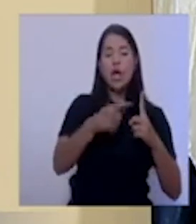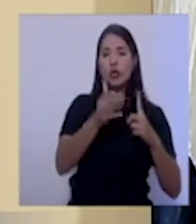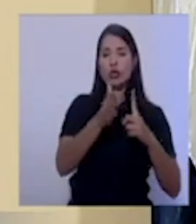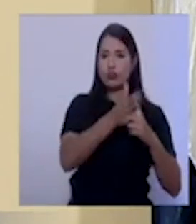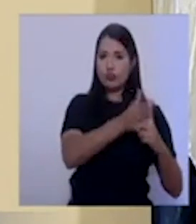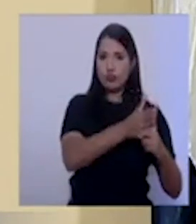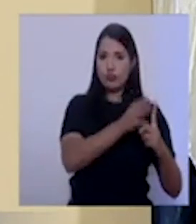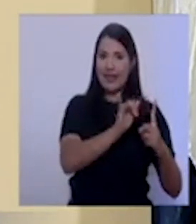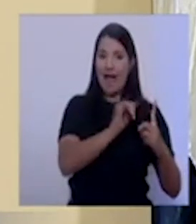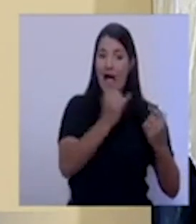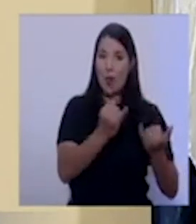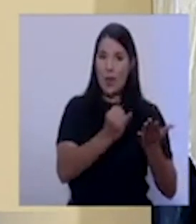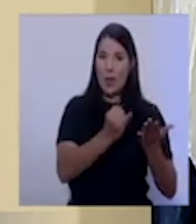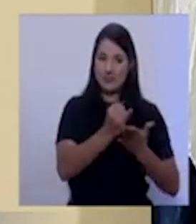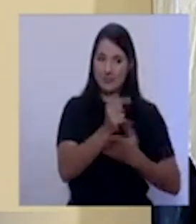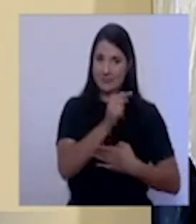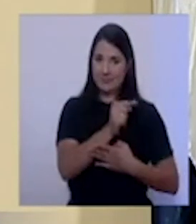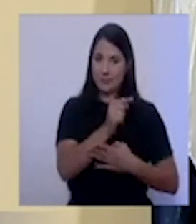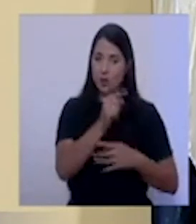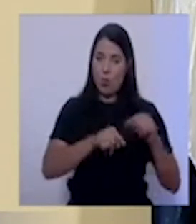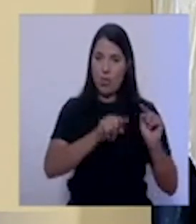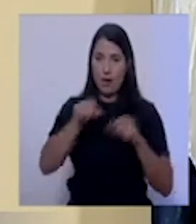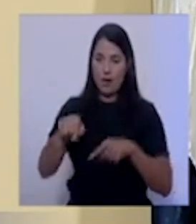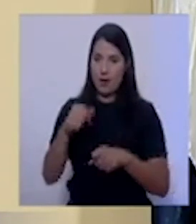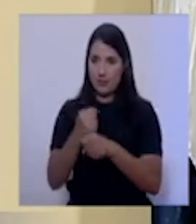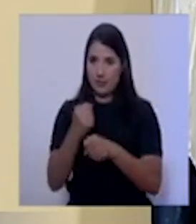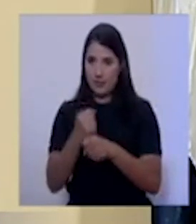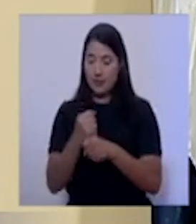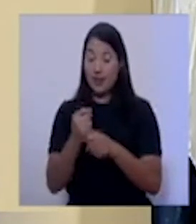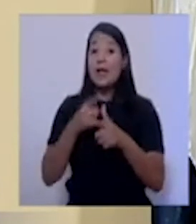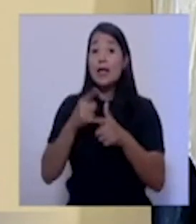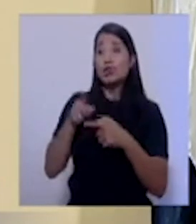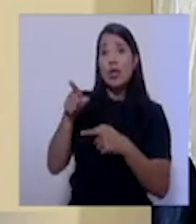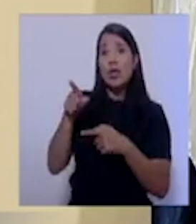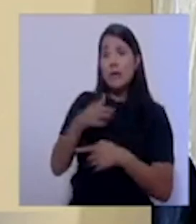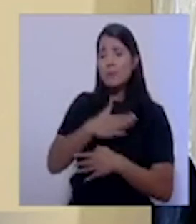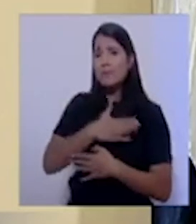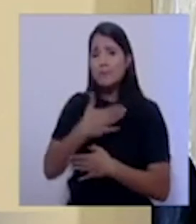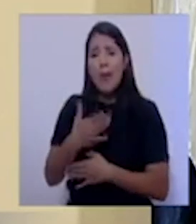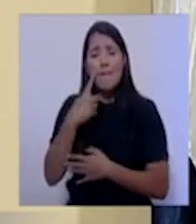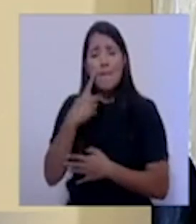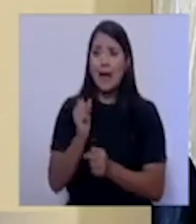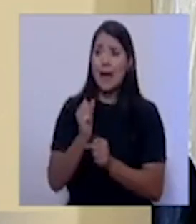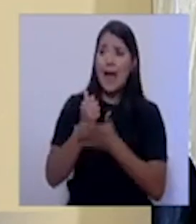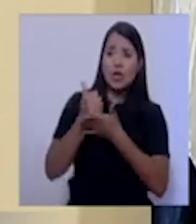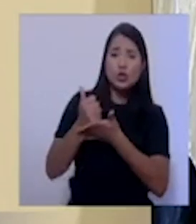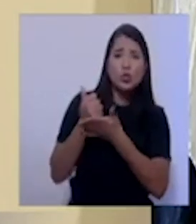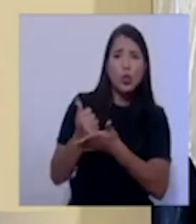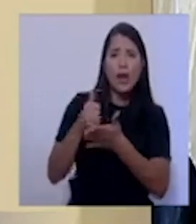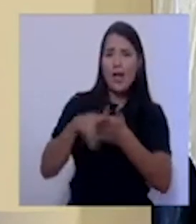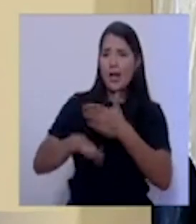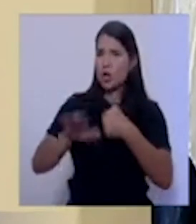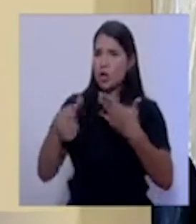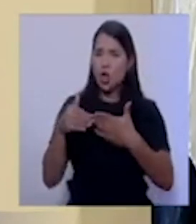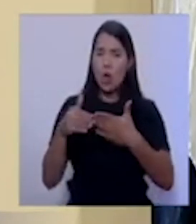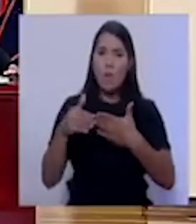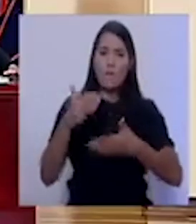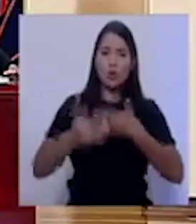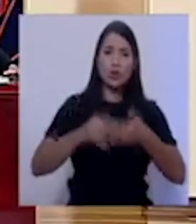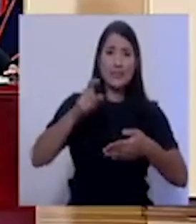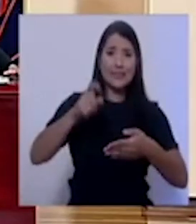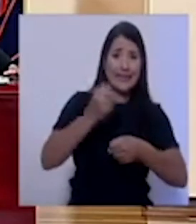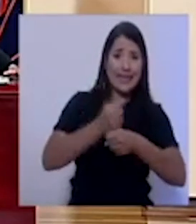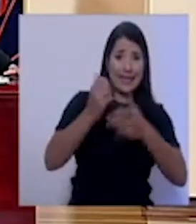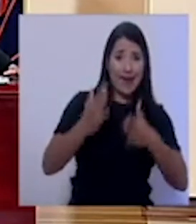él se puso a las órdenes de la gerencia médica para tratar de gestionar lo que necesiten tanto los funcionarios como los pacientes. Doctor,